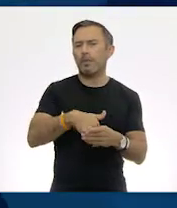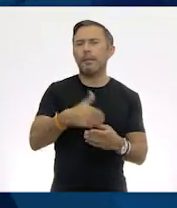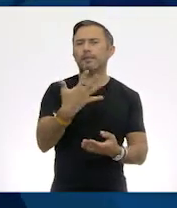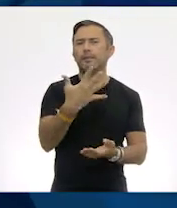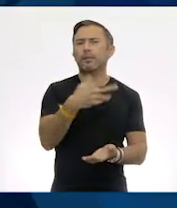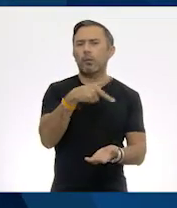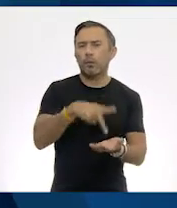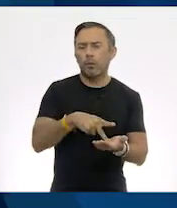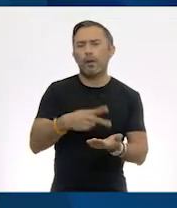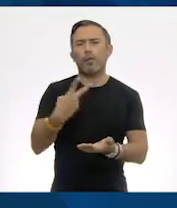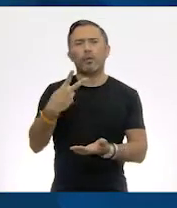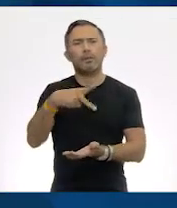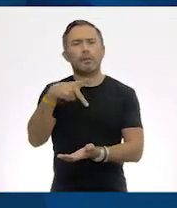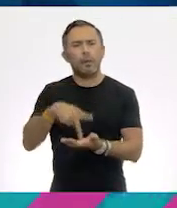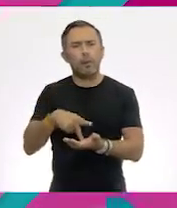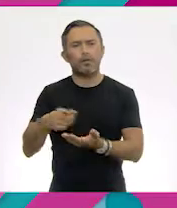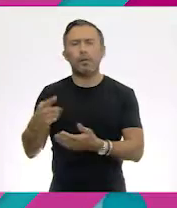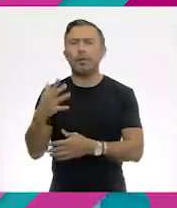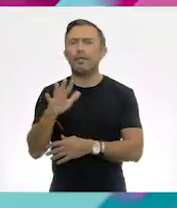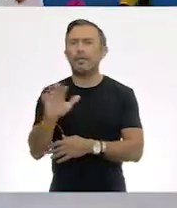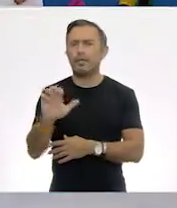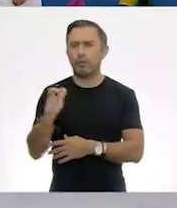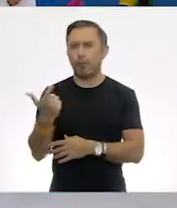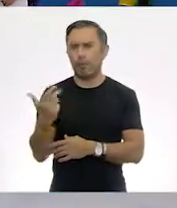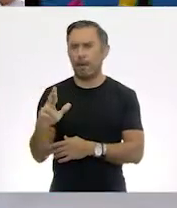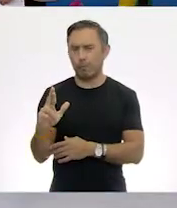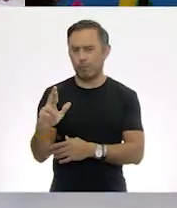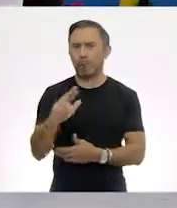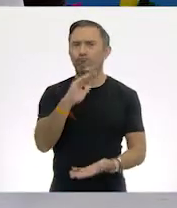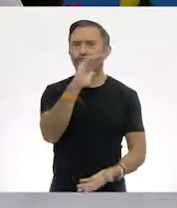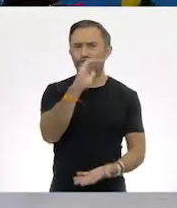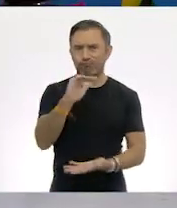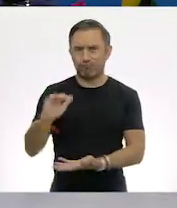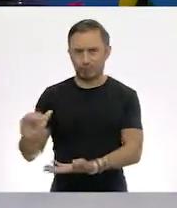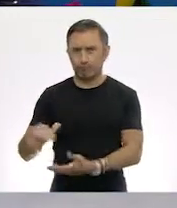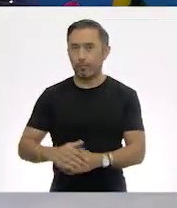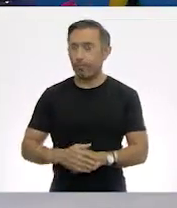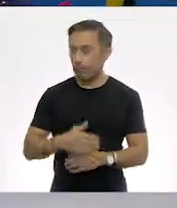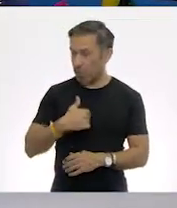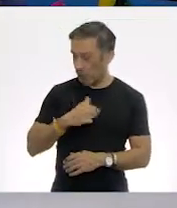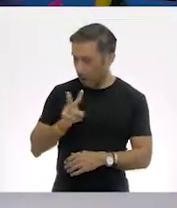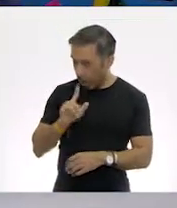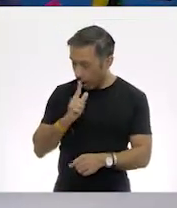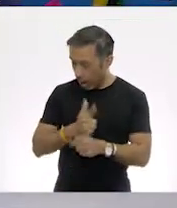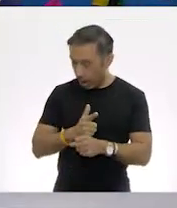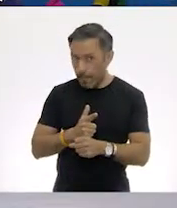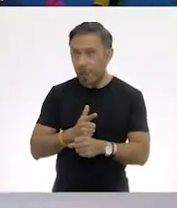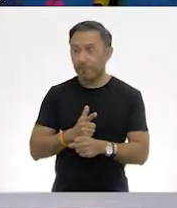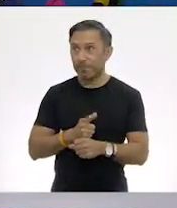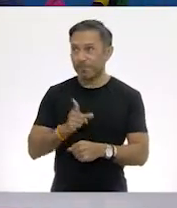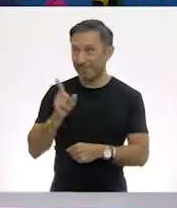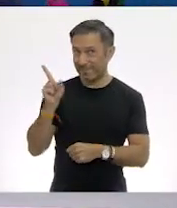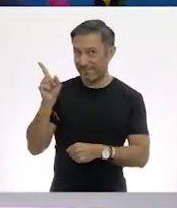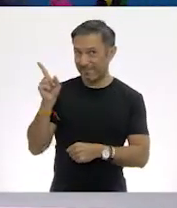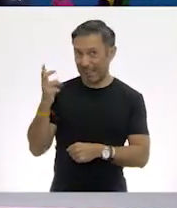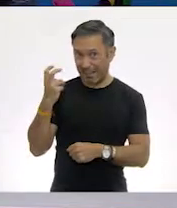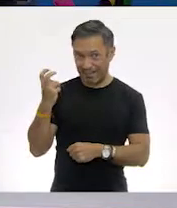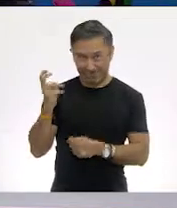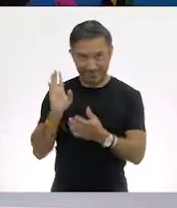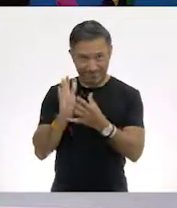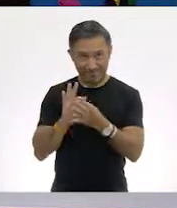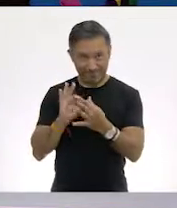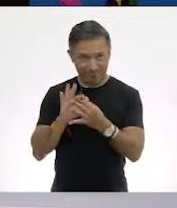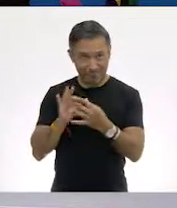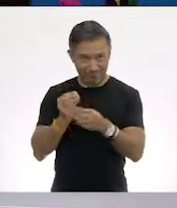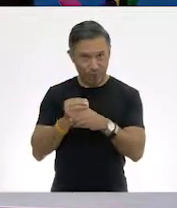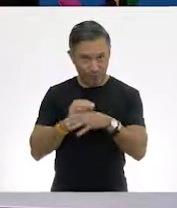kilogramos y 500 gramos. Si se fijan, con esta información que nos